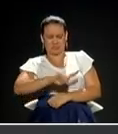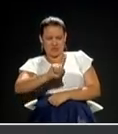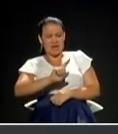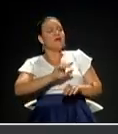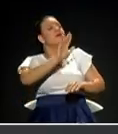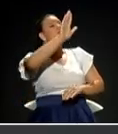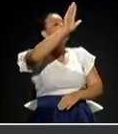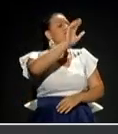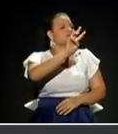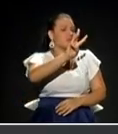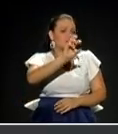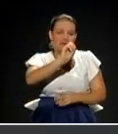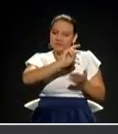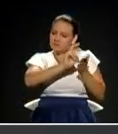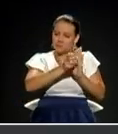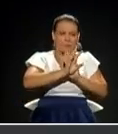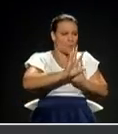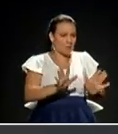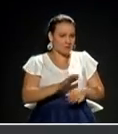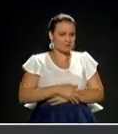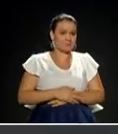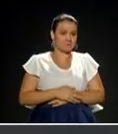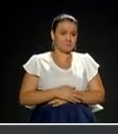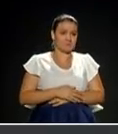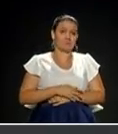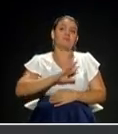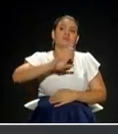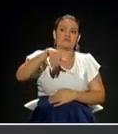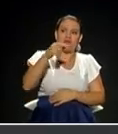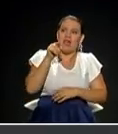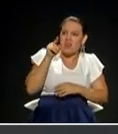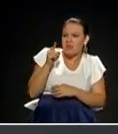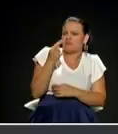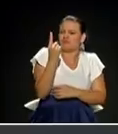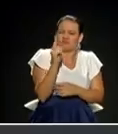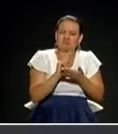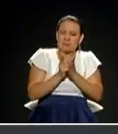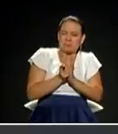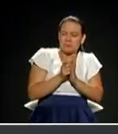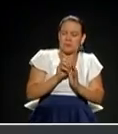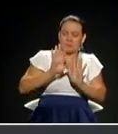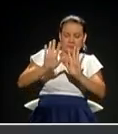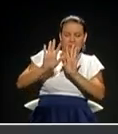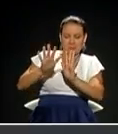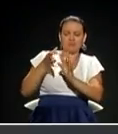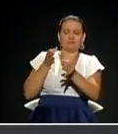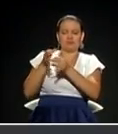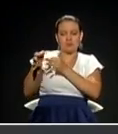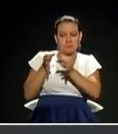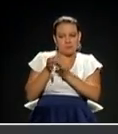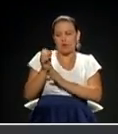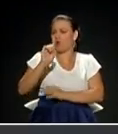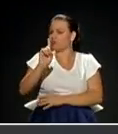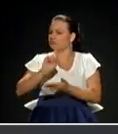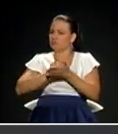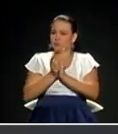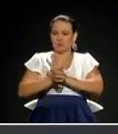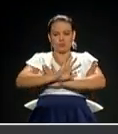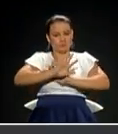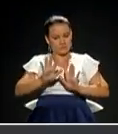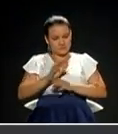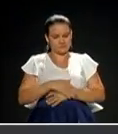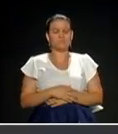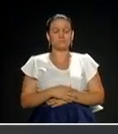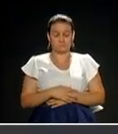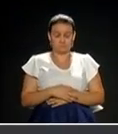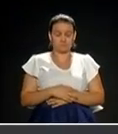sobre esa respuesta. Luego el candidato tiene otro minuto para responder las inquietudes de sus competidores y se va a repetir la dinámica. La